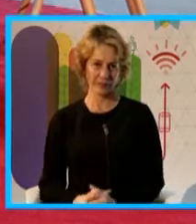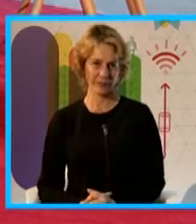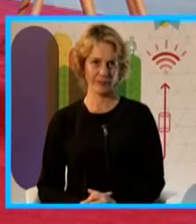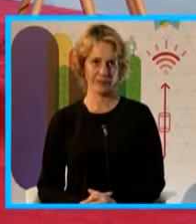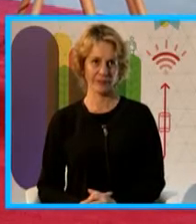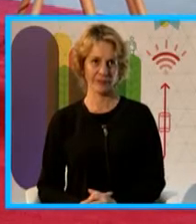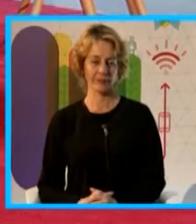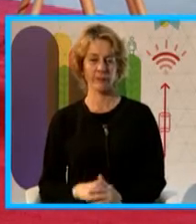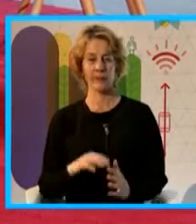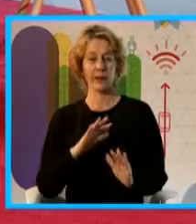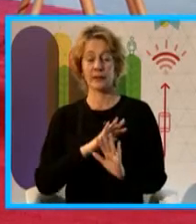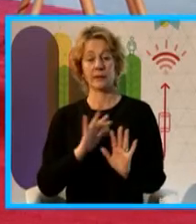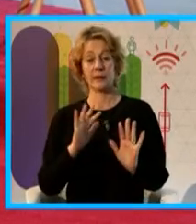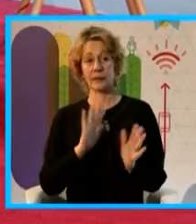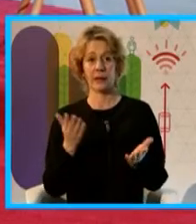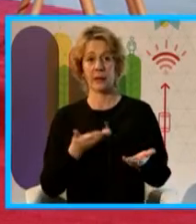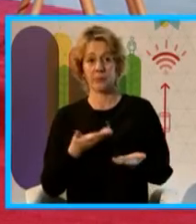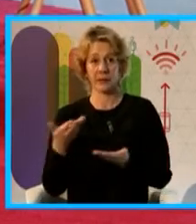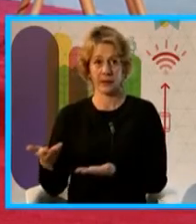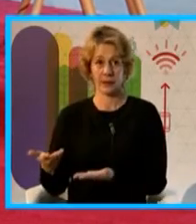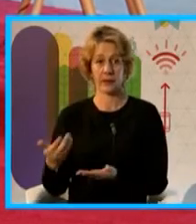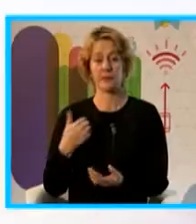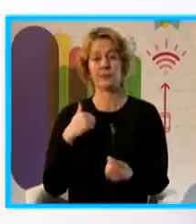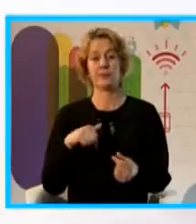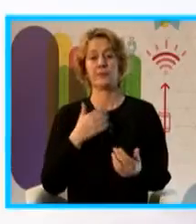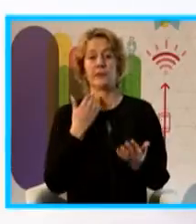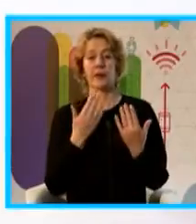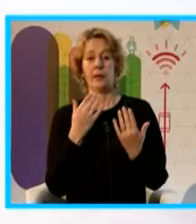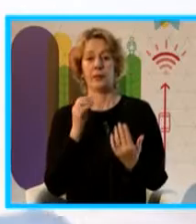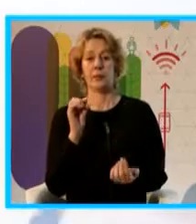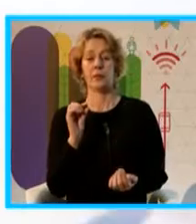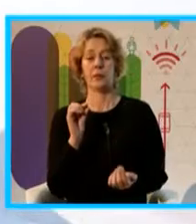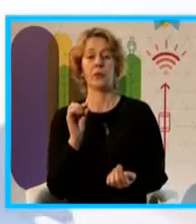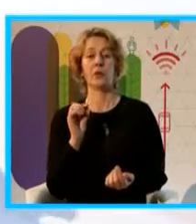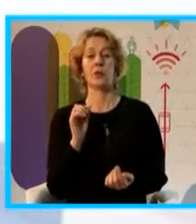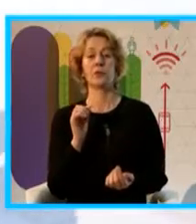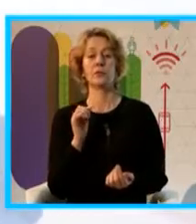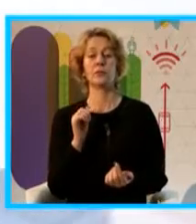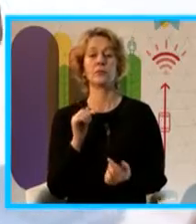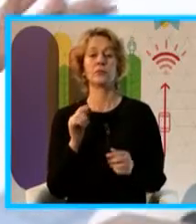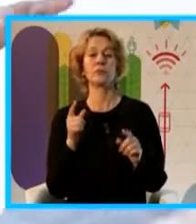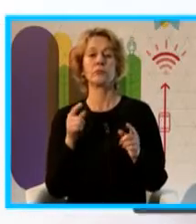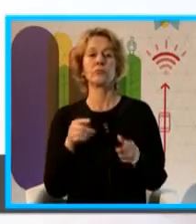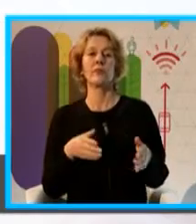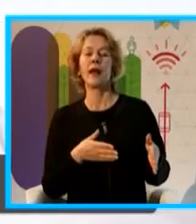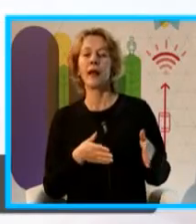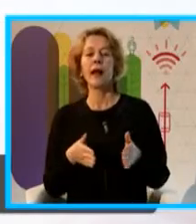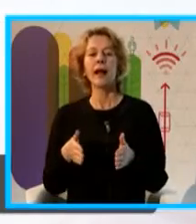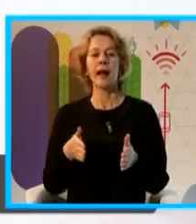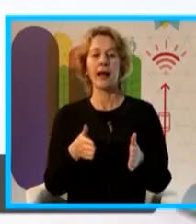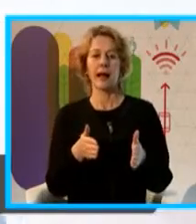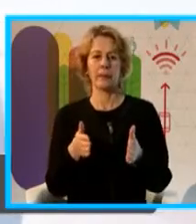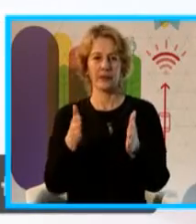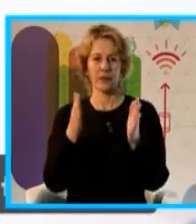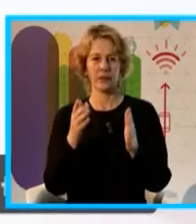ya me presentaron y todo. Vengo a hablar un poco de el camino, porque todavía no